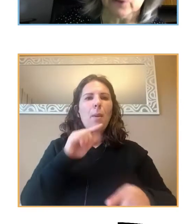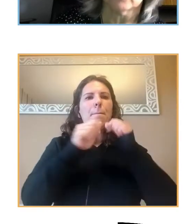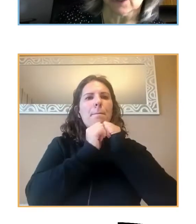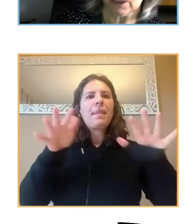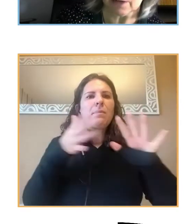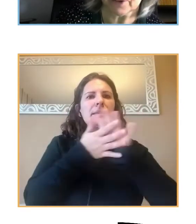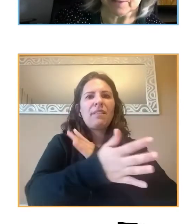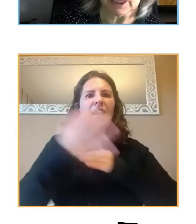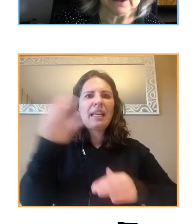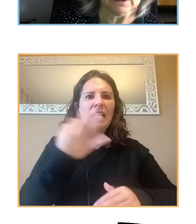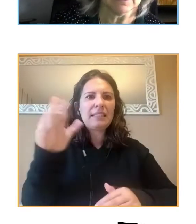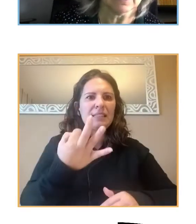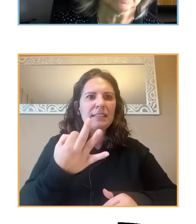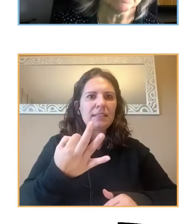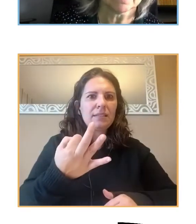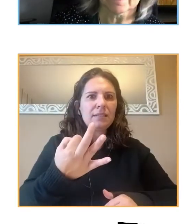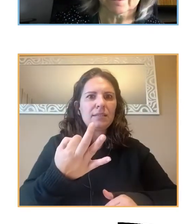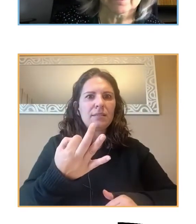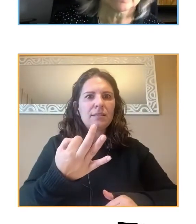con el miedo de contraer la enfermedad.